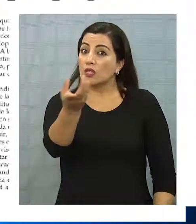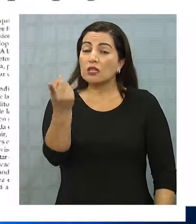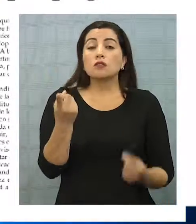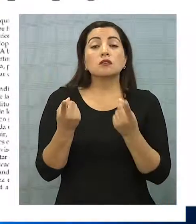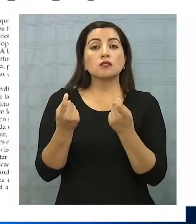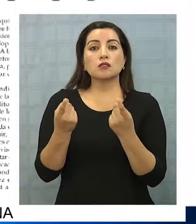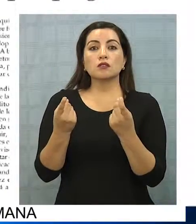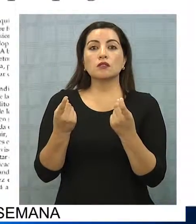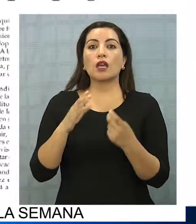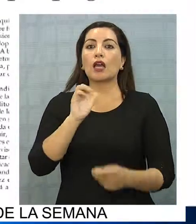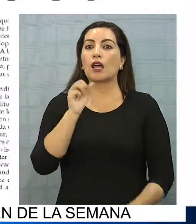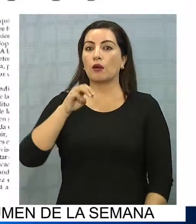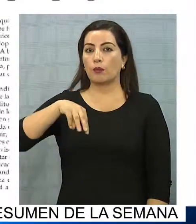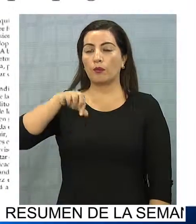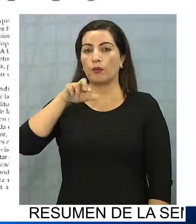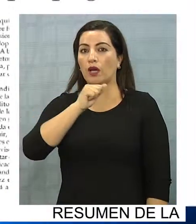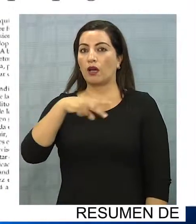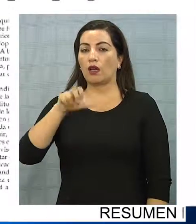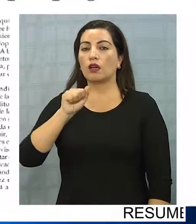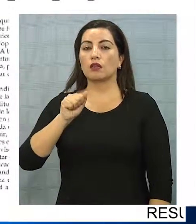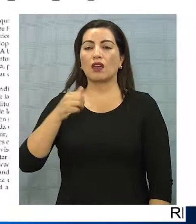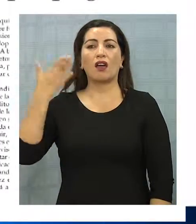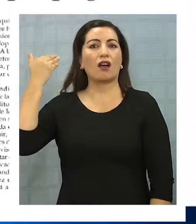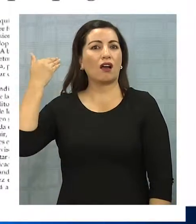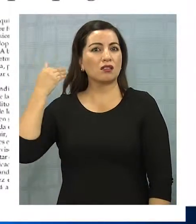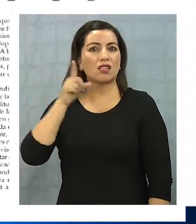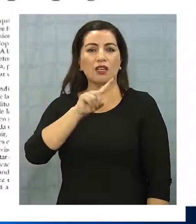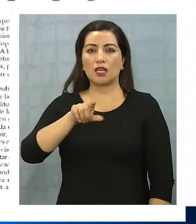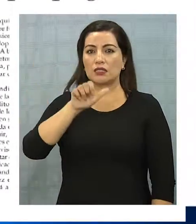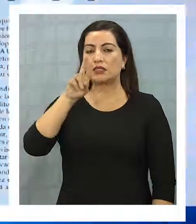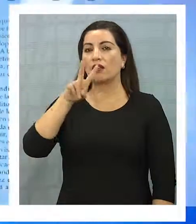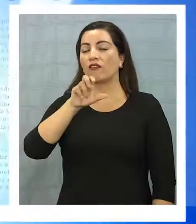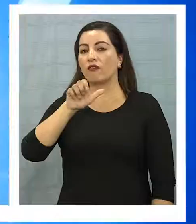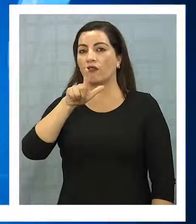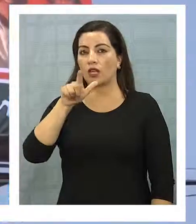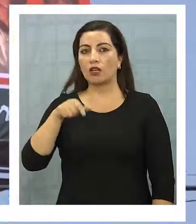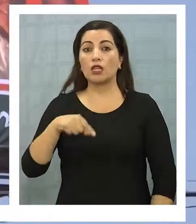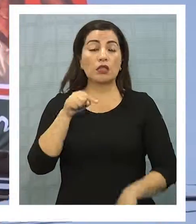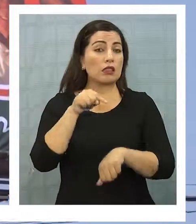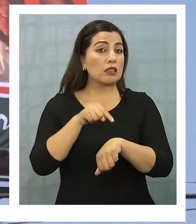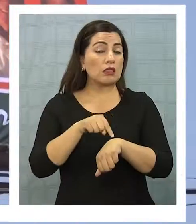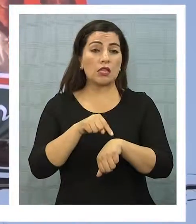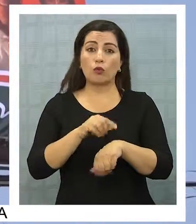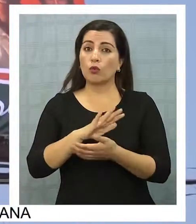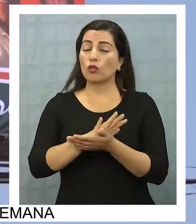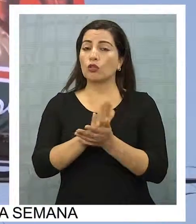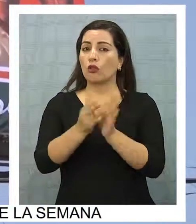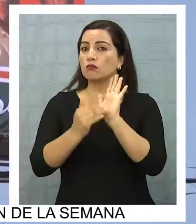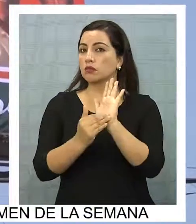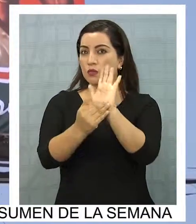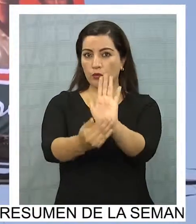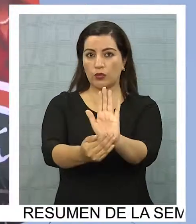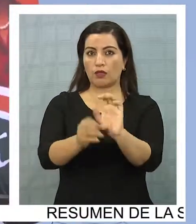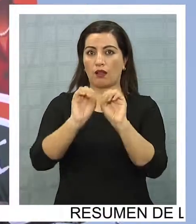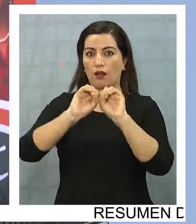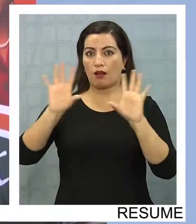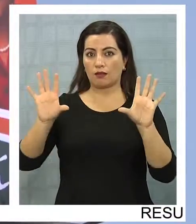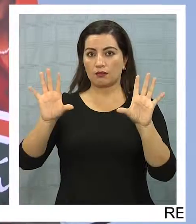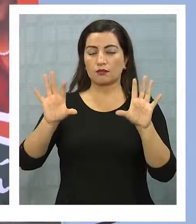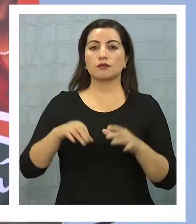y que su campaña fue debidamente rendida al CERVEL y en los tiempos establecidos. Gracias.